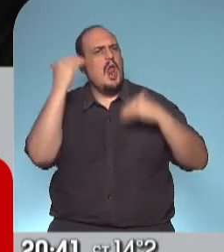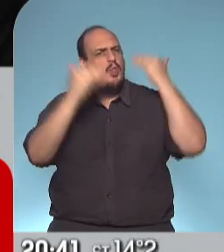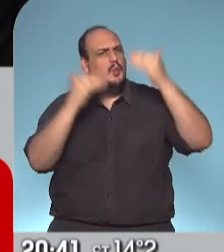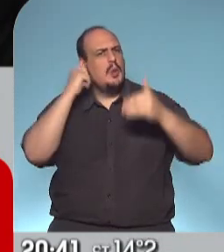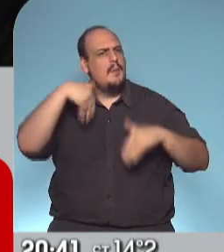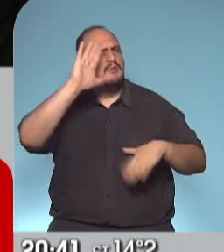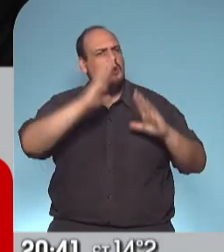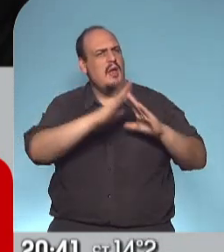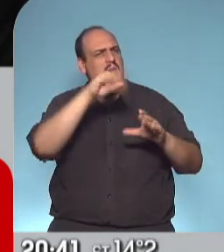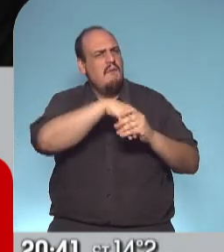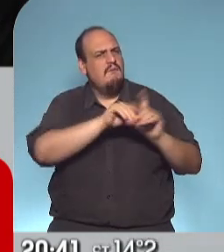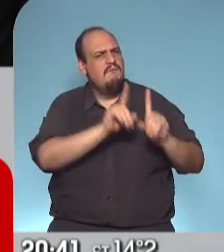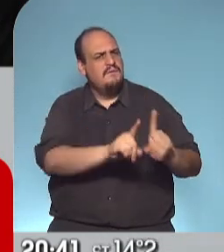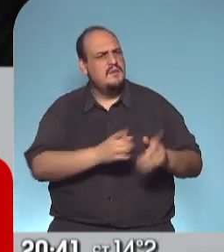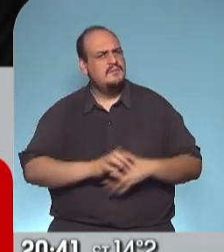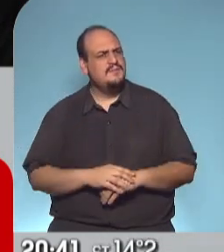casas?